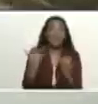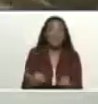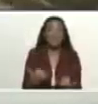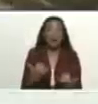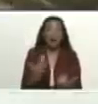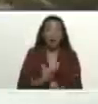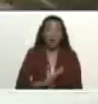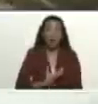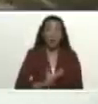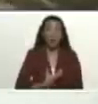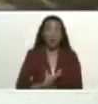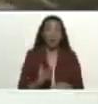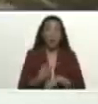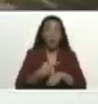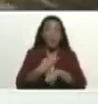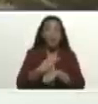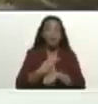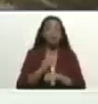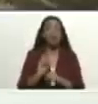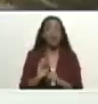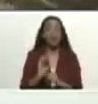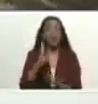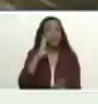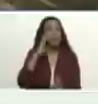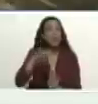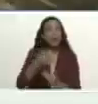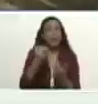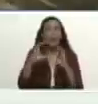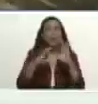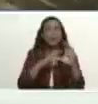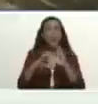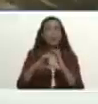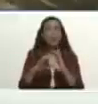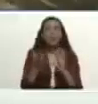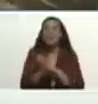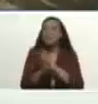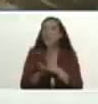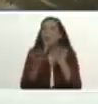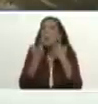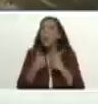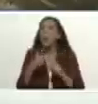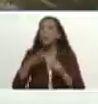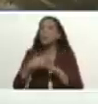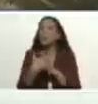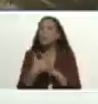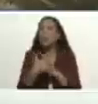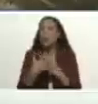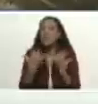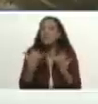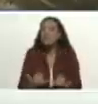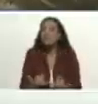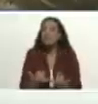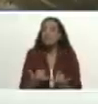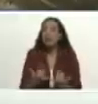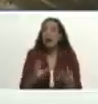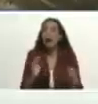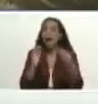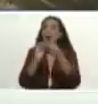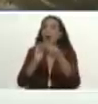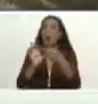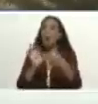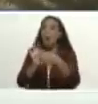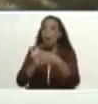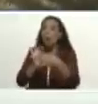gobernador Galíndez para de primera mano escuchar la situación y que actuemos de manera conjunta.